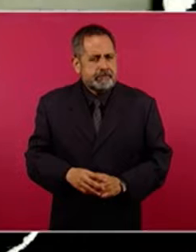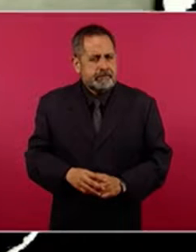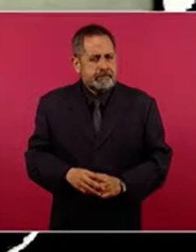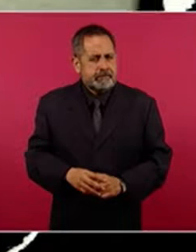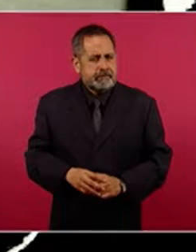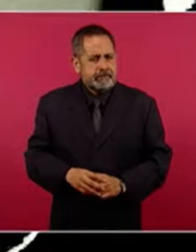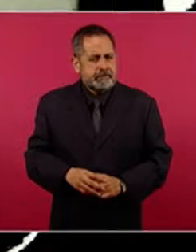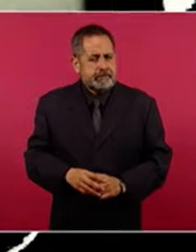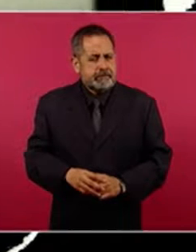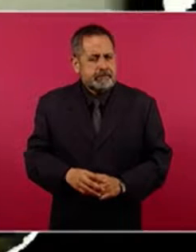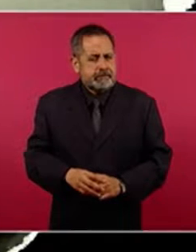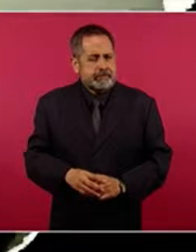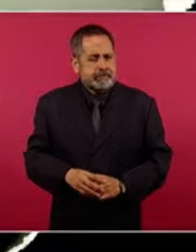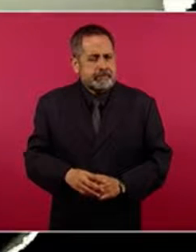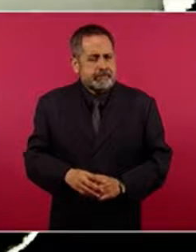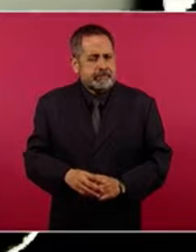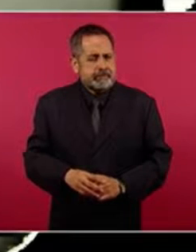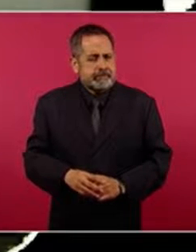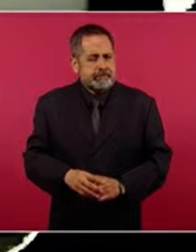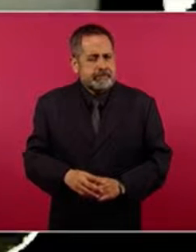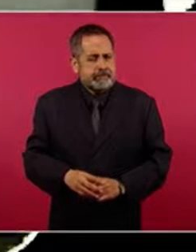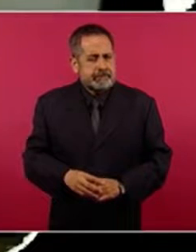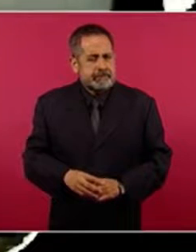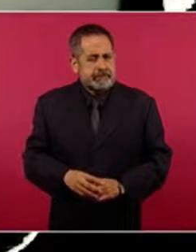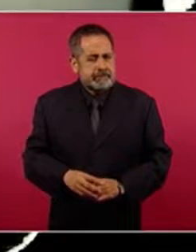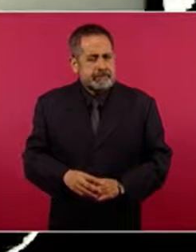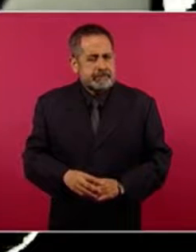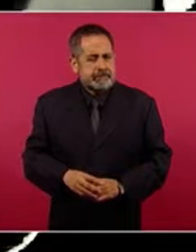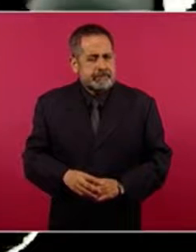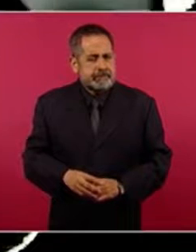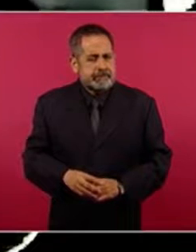ustedes y empezamos. Gracias. Gracias.